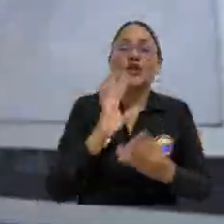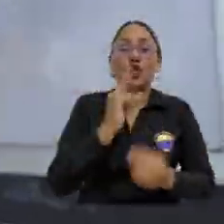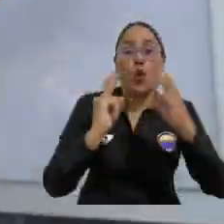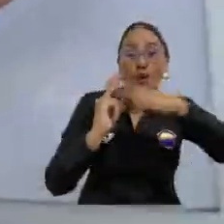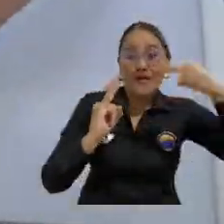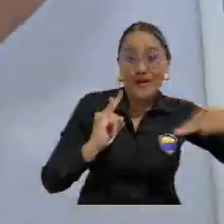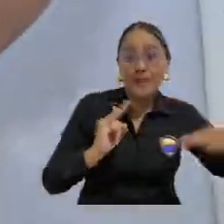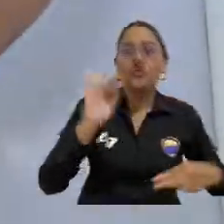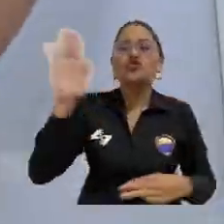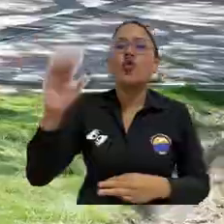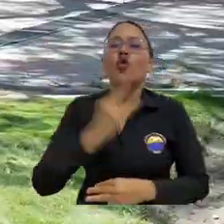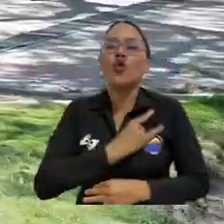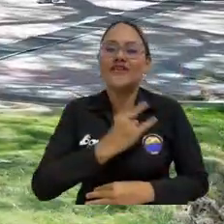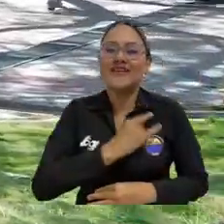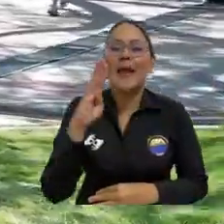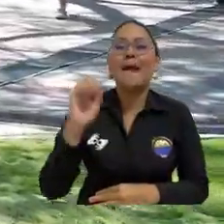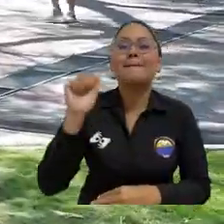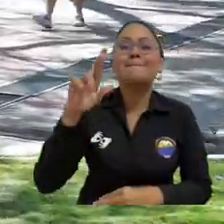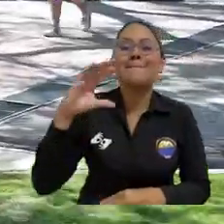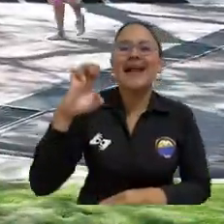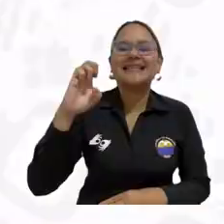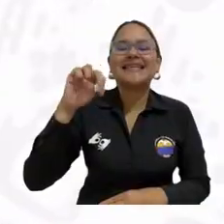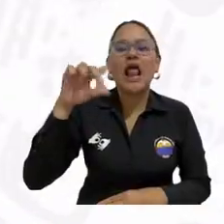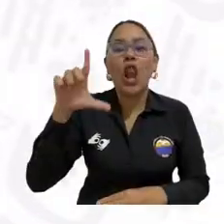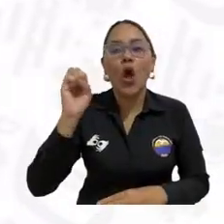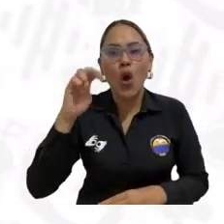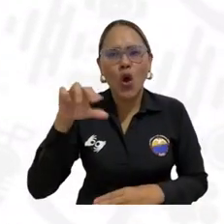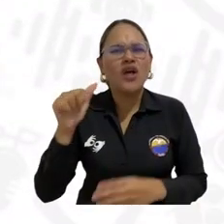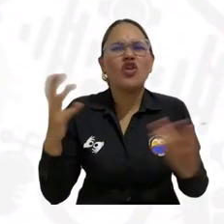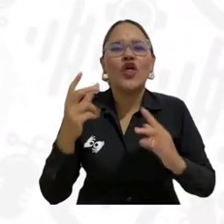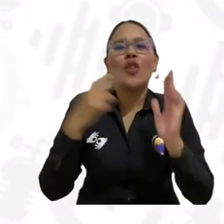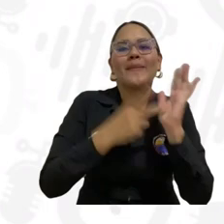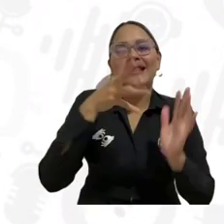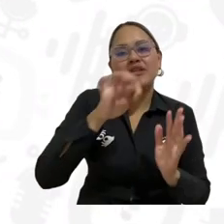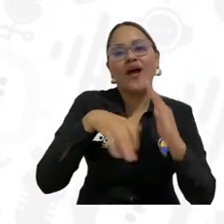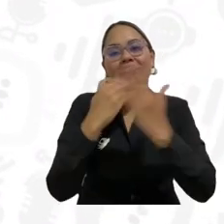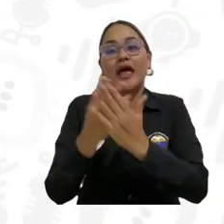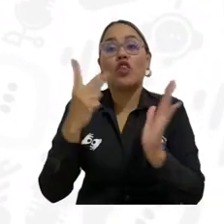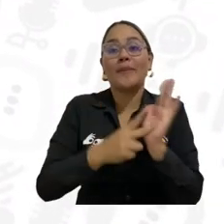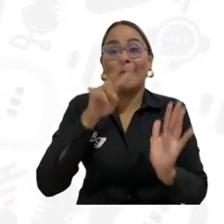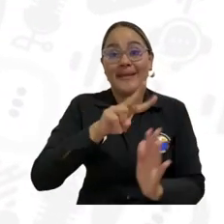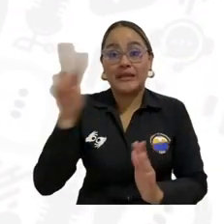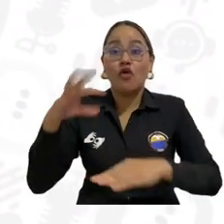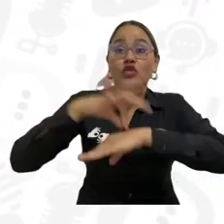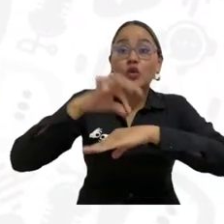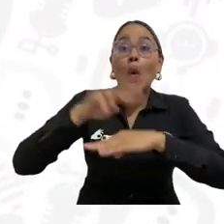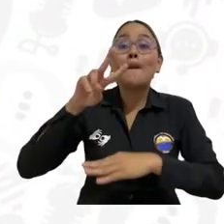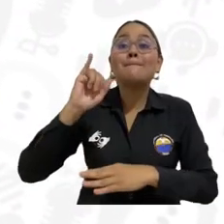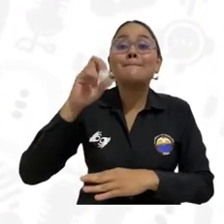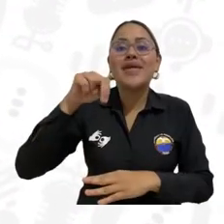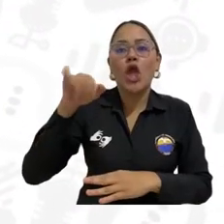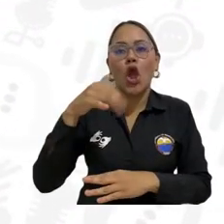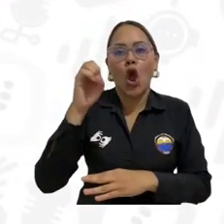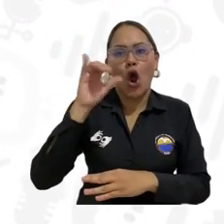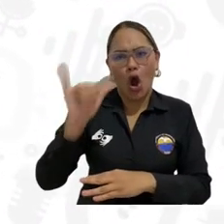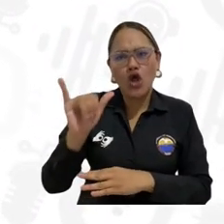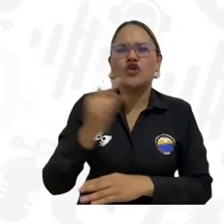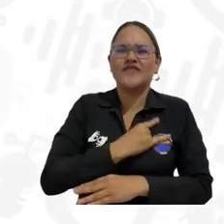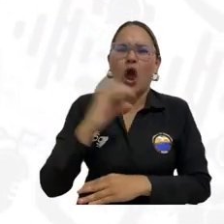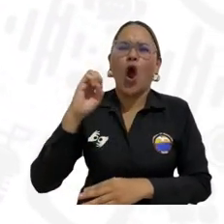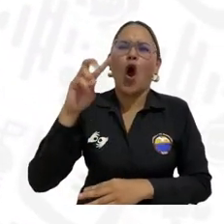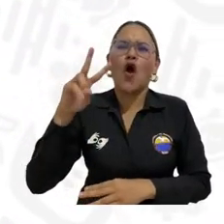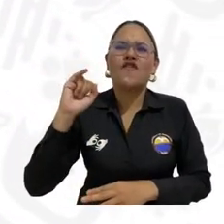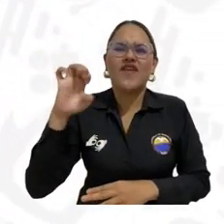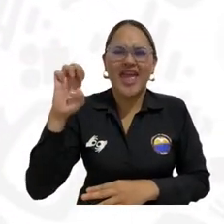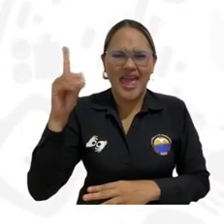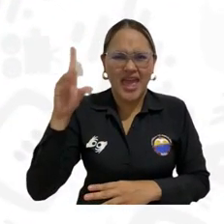fueron realizadas entre Unimagdalena y la Universidad de Barcelona durante 2019 y 2022, y con la Fundación Bin Hoy en la